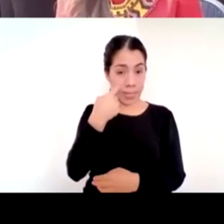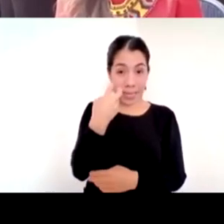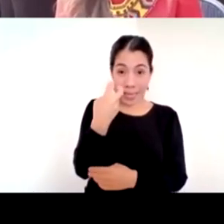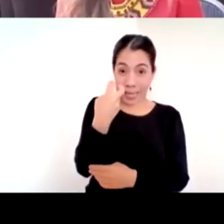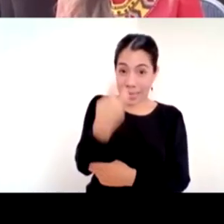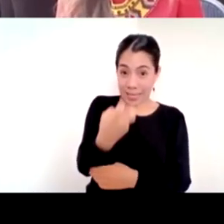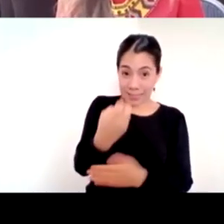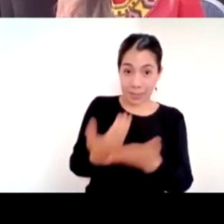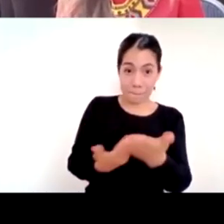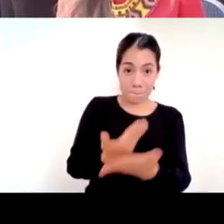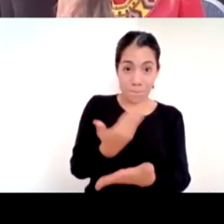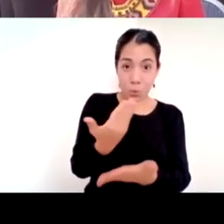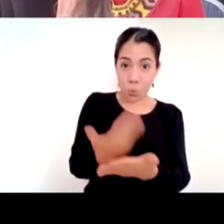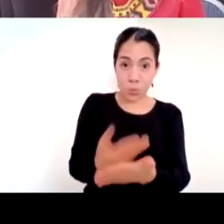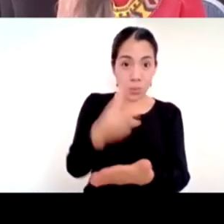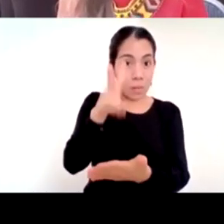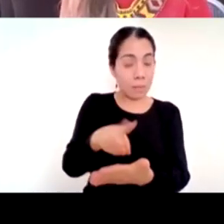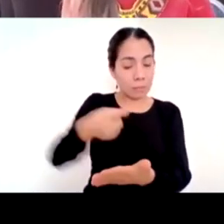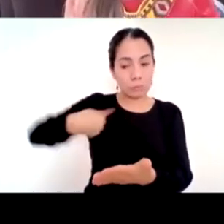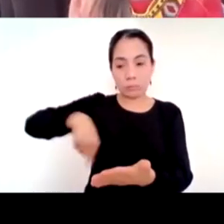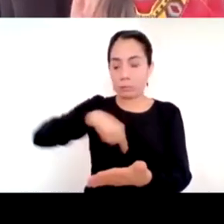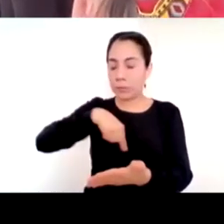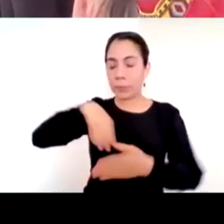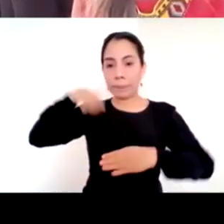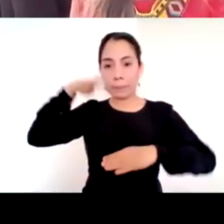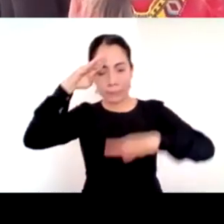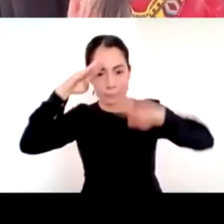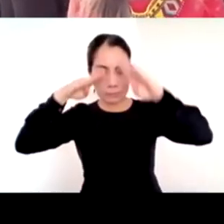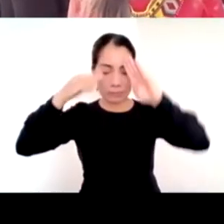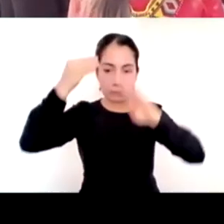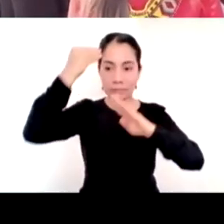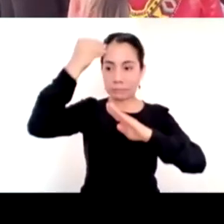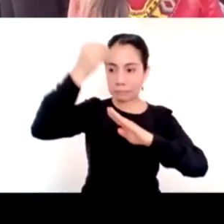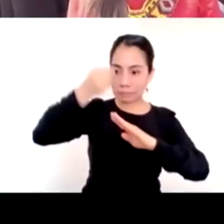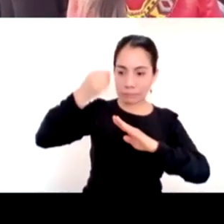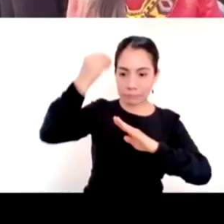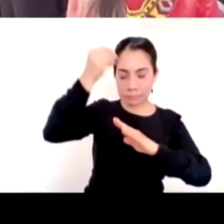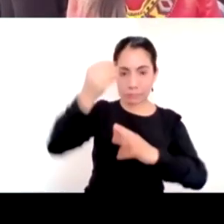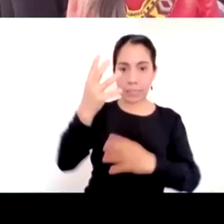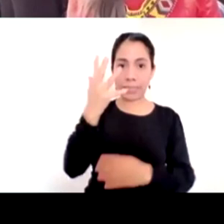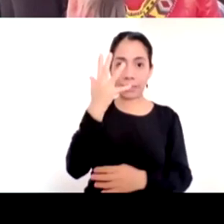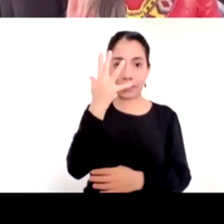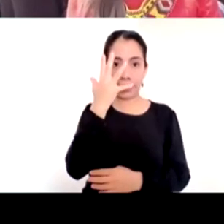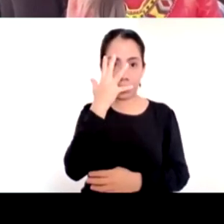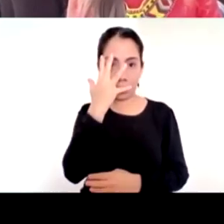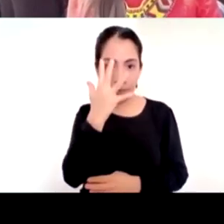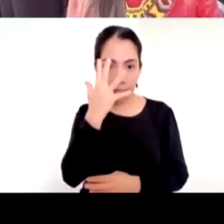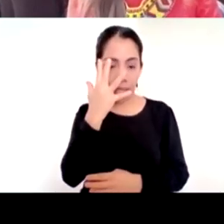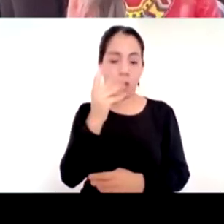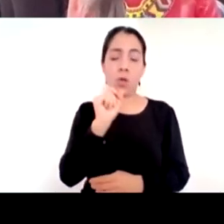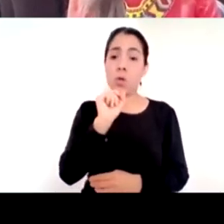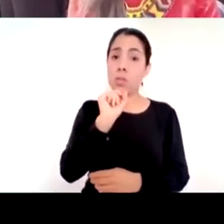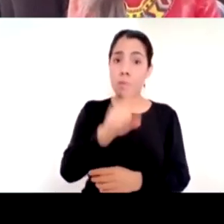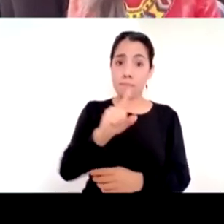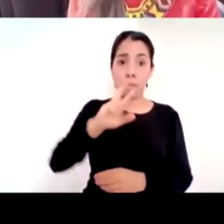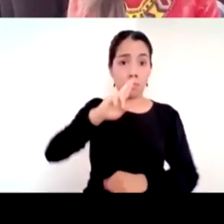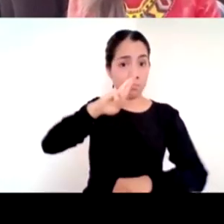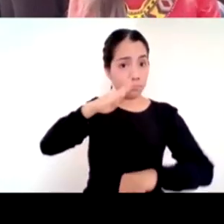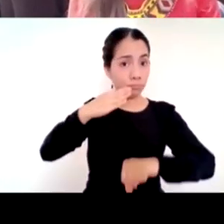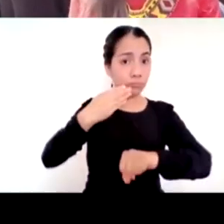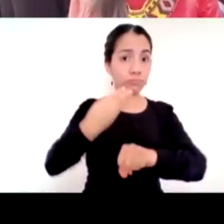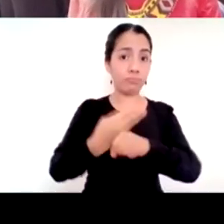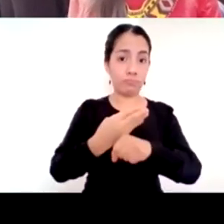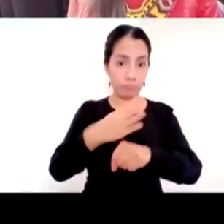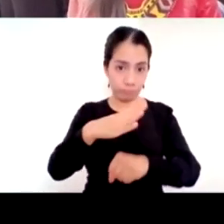es un ejercicio muy serio, yo diría un ejercicio patriótico, pero sobre todo de mucha responsabilidad. Y aquí quiero hacer la